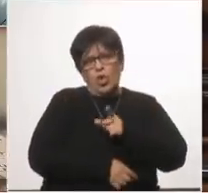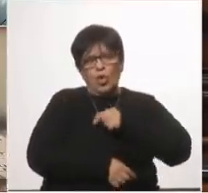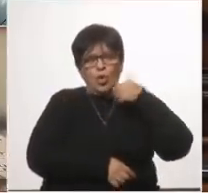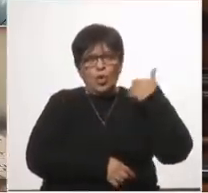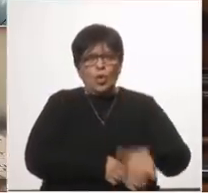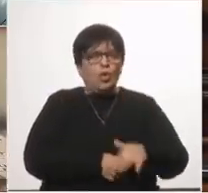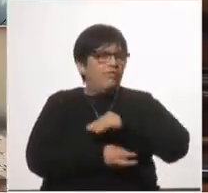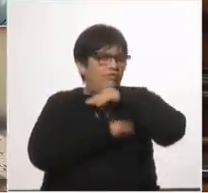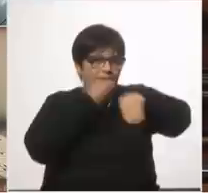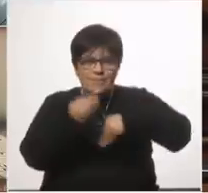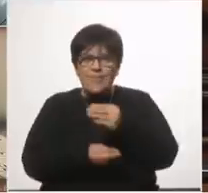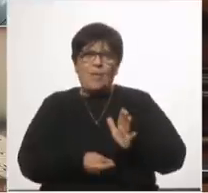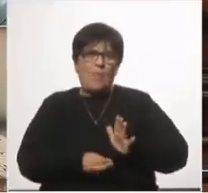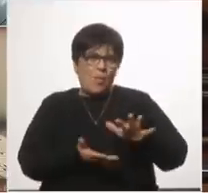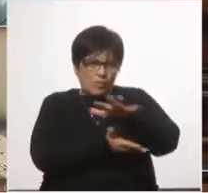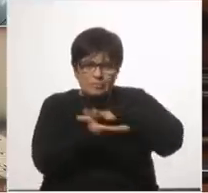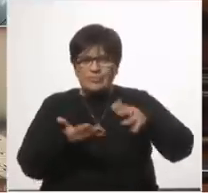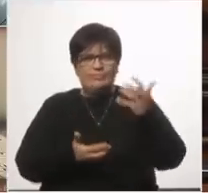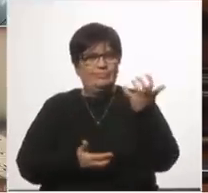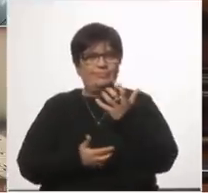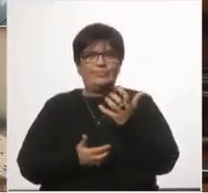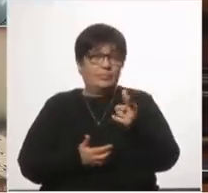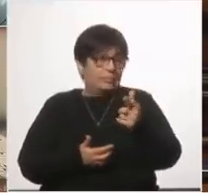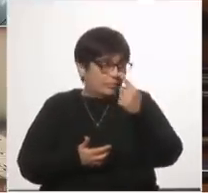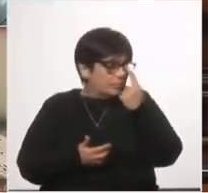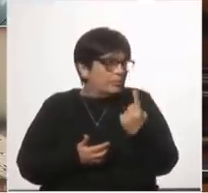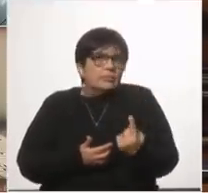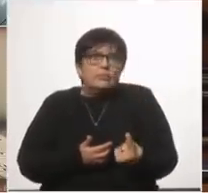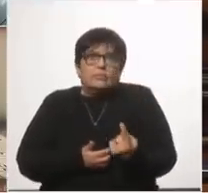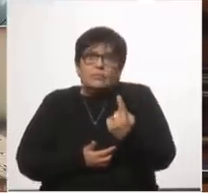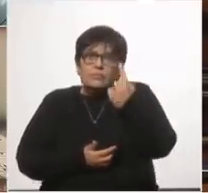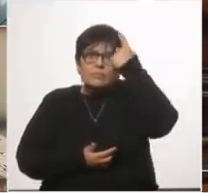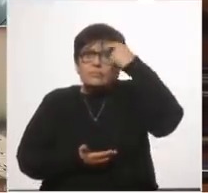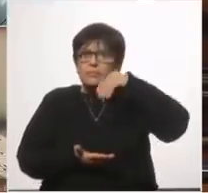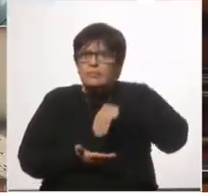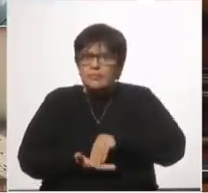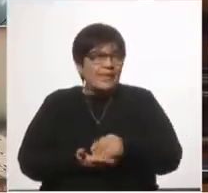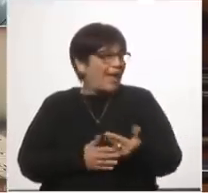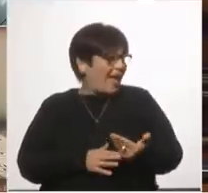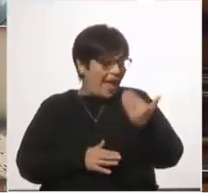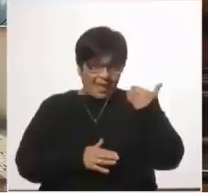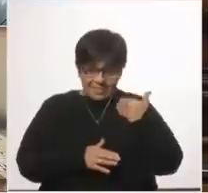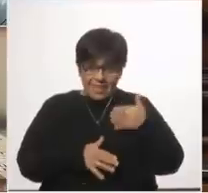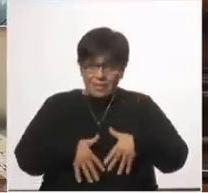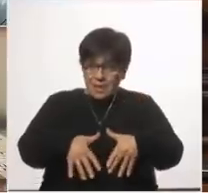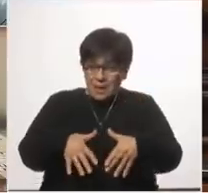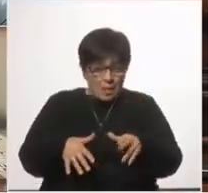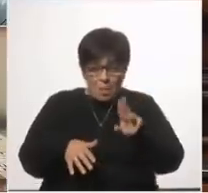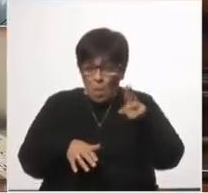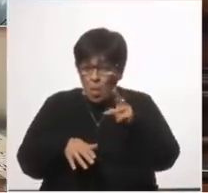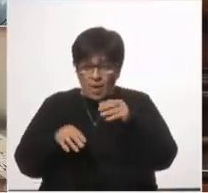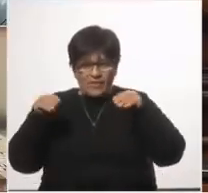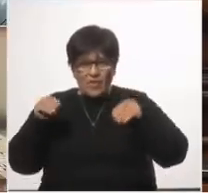familias de estas situaciones es histórico en el Uruguay tenemos el índice de mortalidad más baja